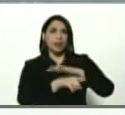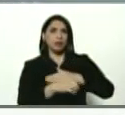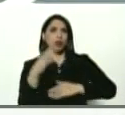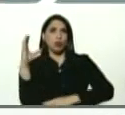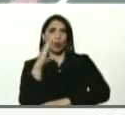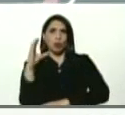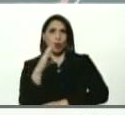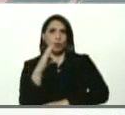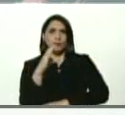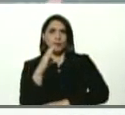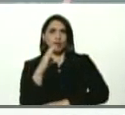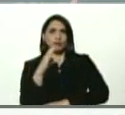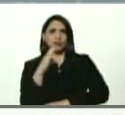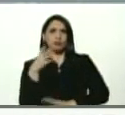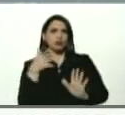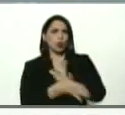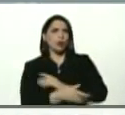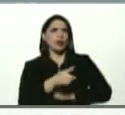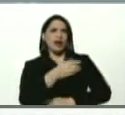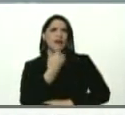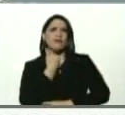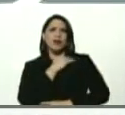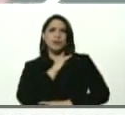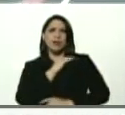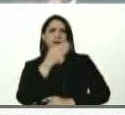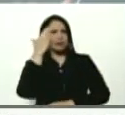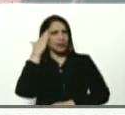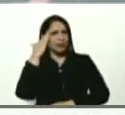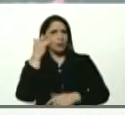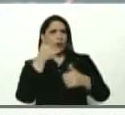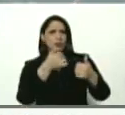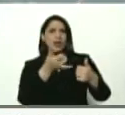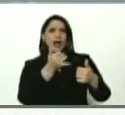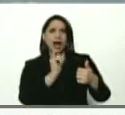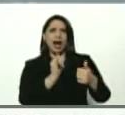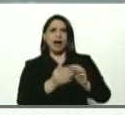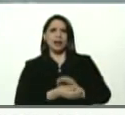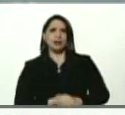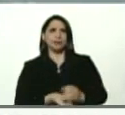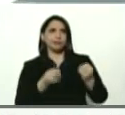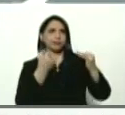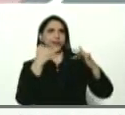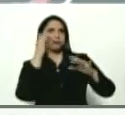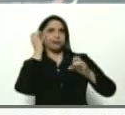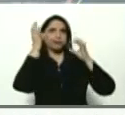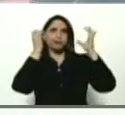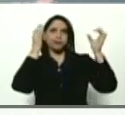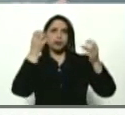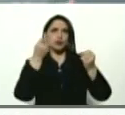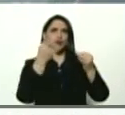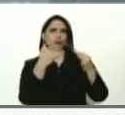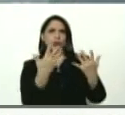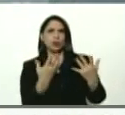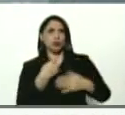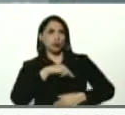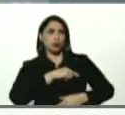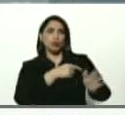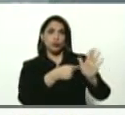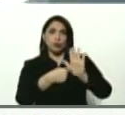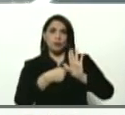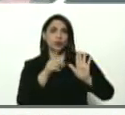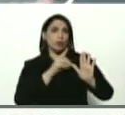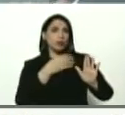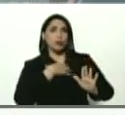caso de esta pandemia. Sabemos bien que hay un subregistro, lo hemos demostrado. No se puede